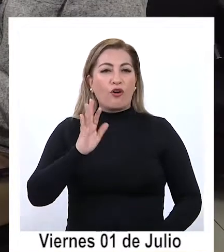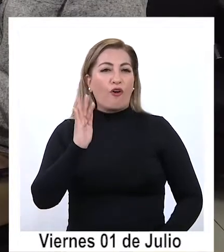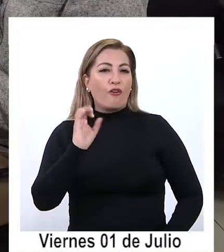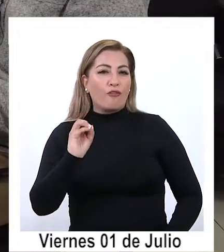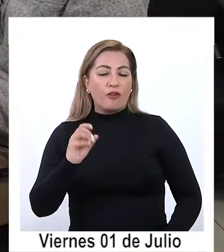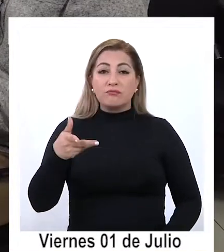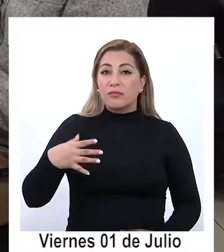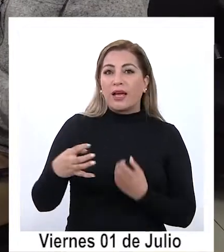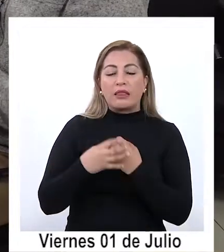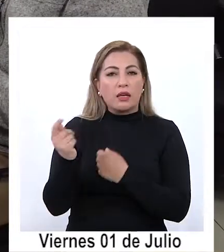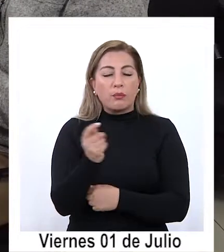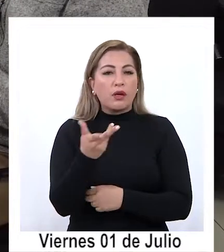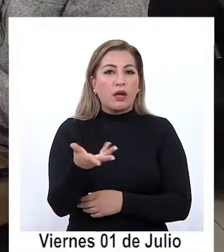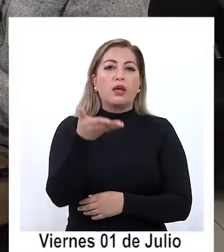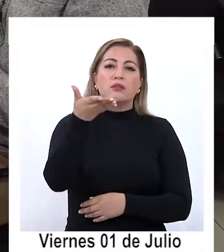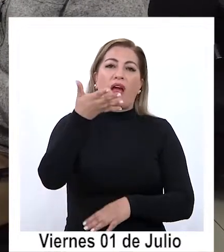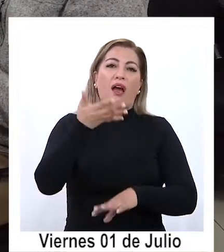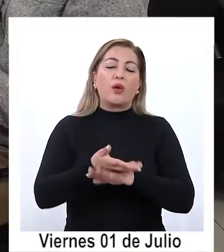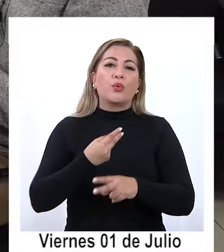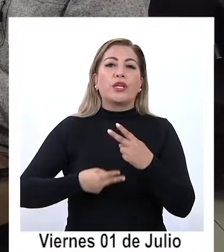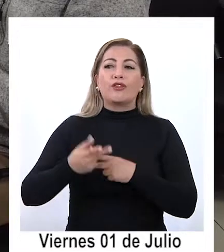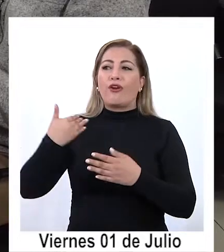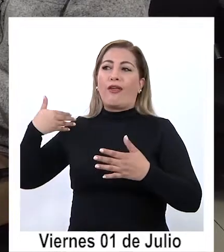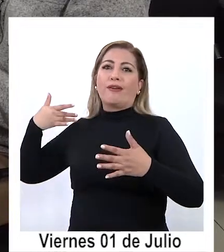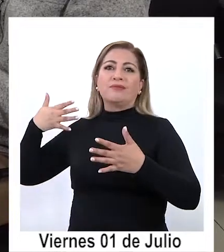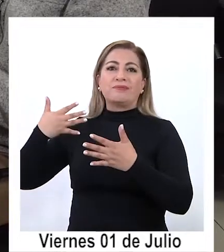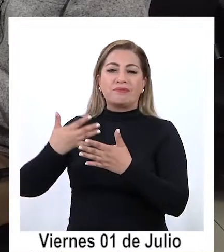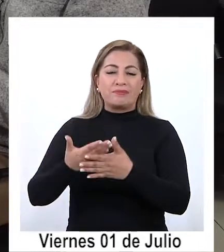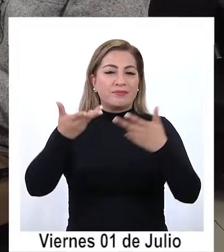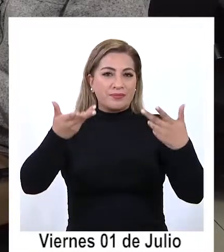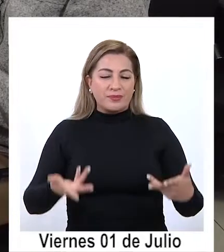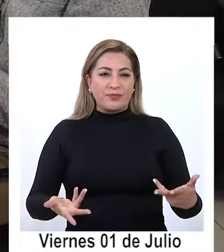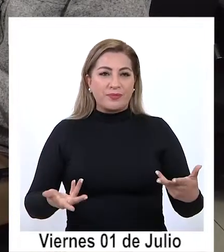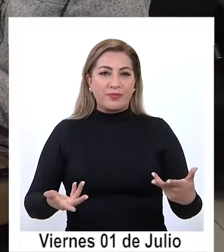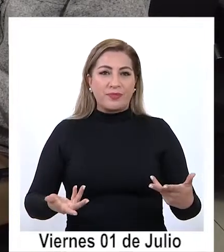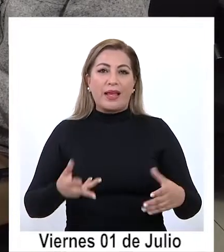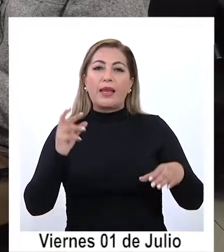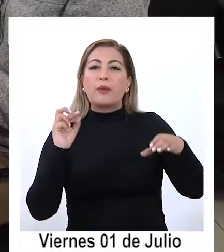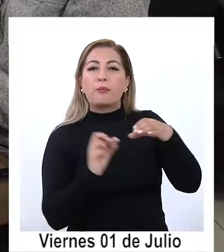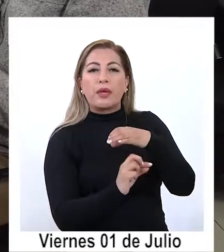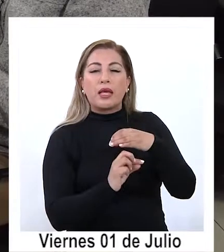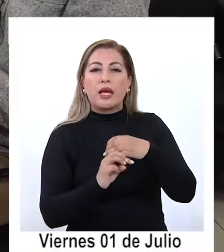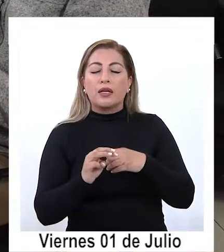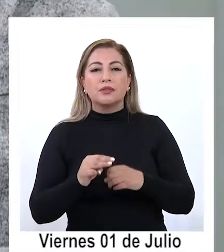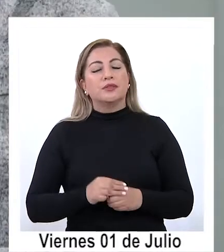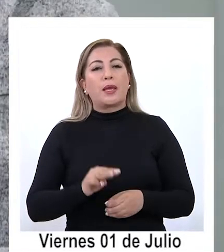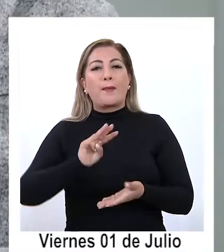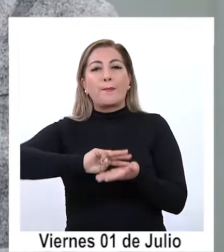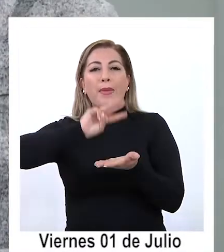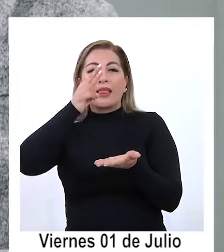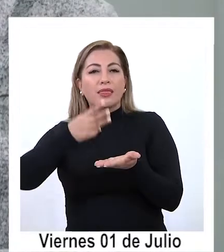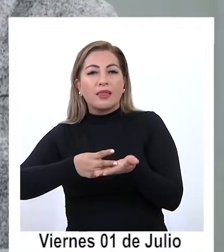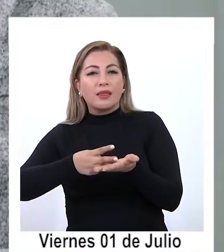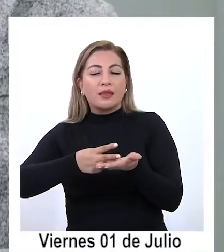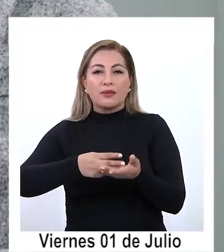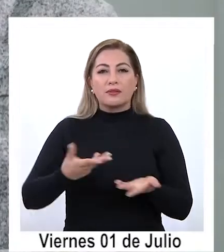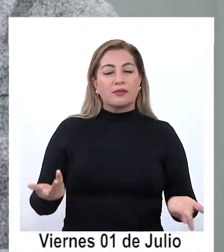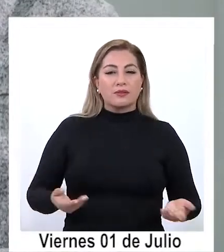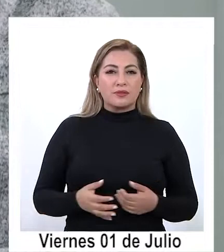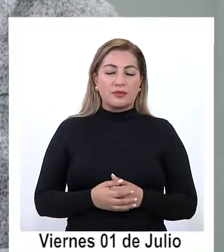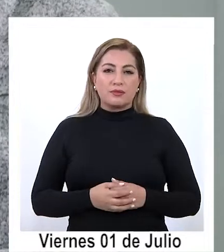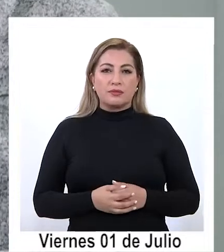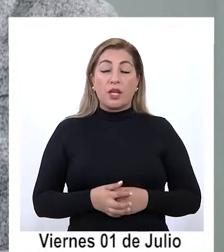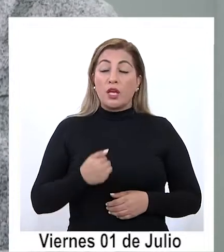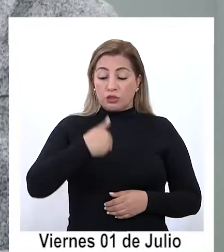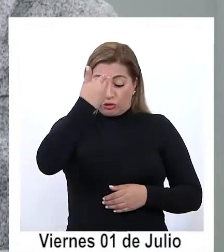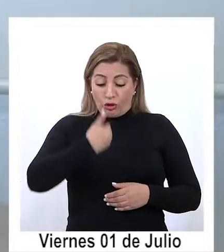y además tiene usted toda una trayectoria muy importante en la localidad de Pica, en Matilla en fin, cuéntenos un poquito de usted A ver,